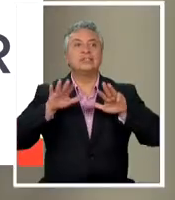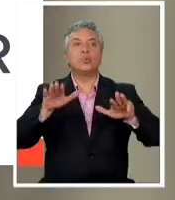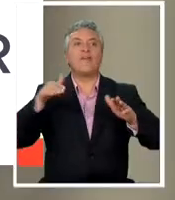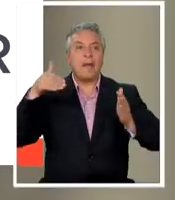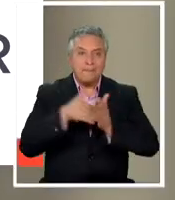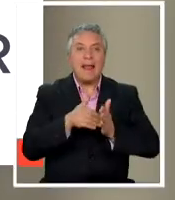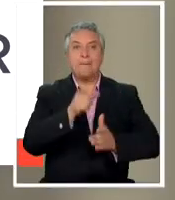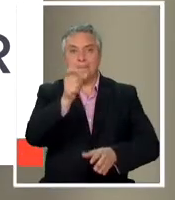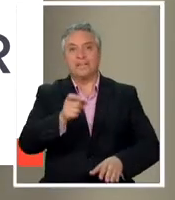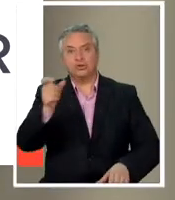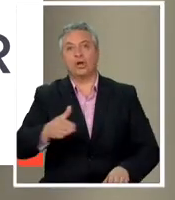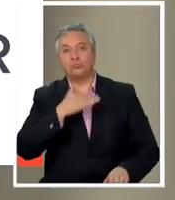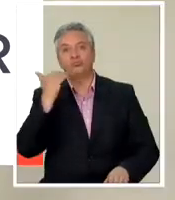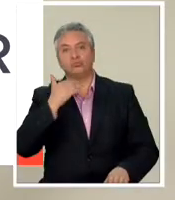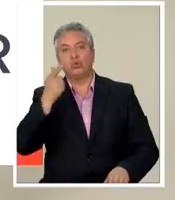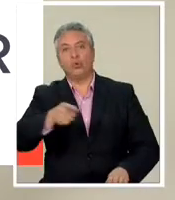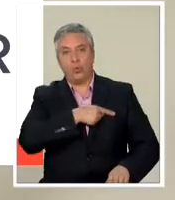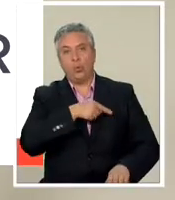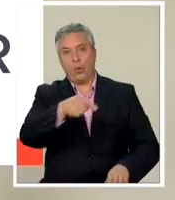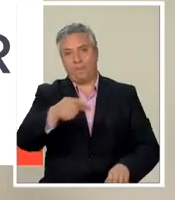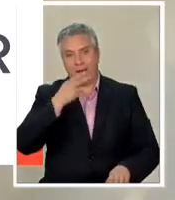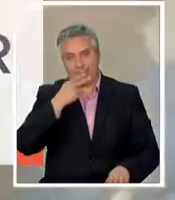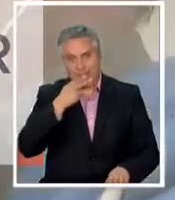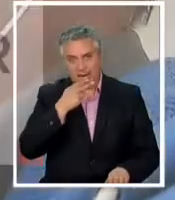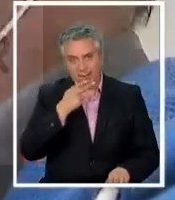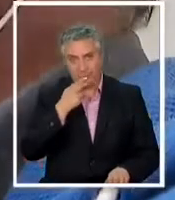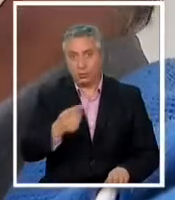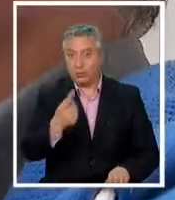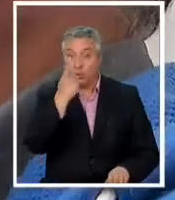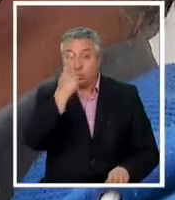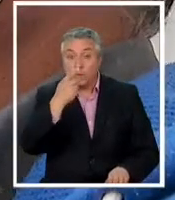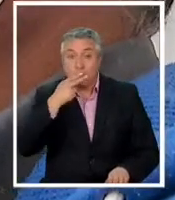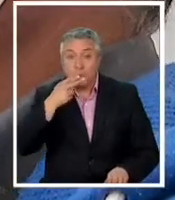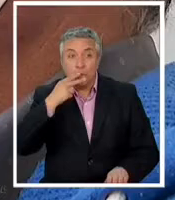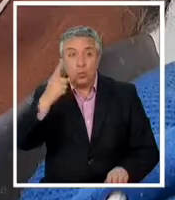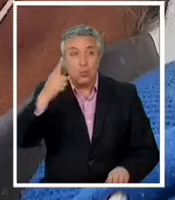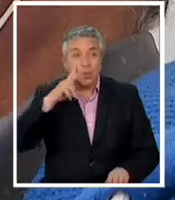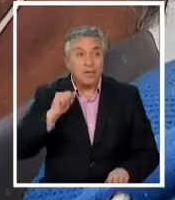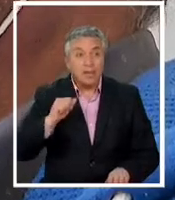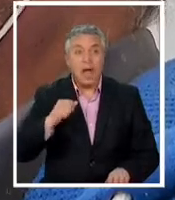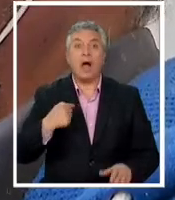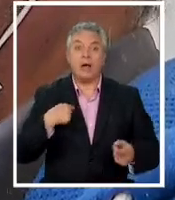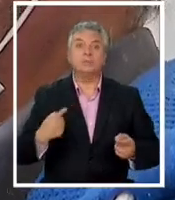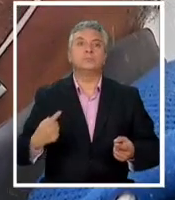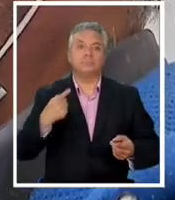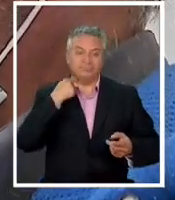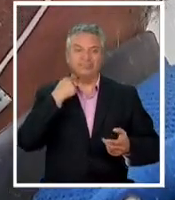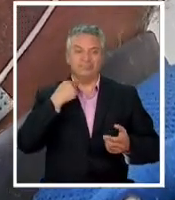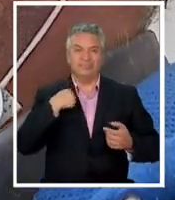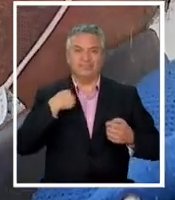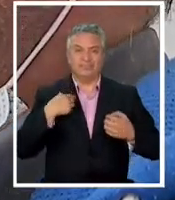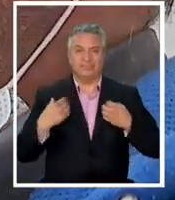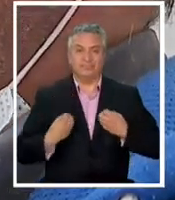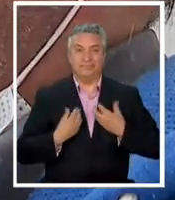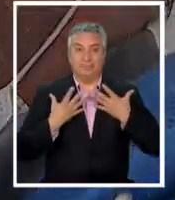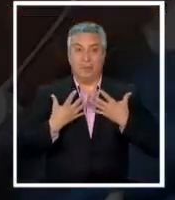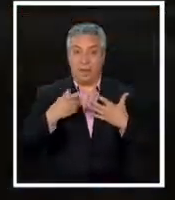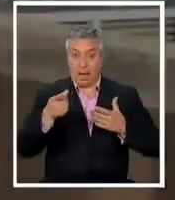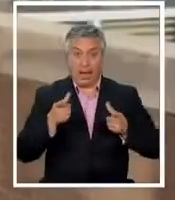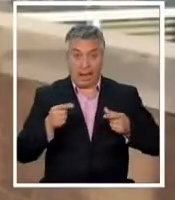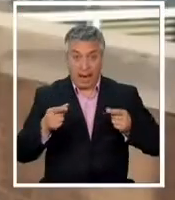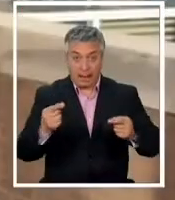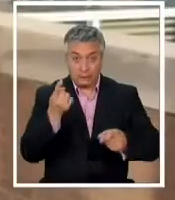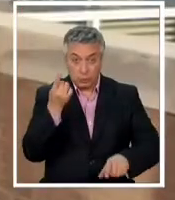por causas asociadas al tabaquismo basta con fumar un cigarro al día para hacernos daño y el riesgo no es solamente el cáncer